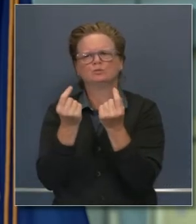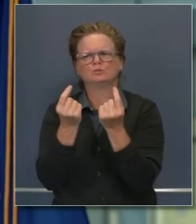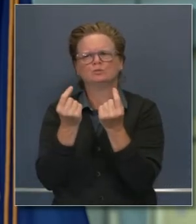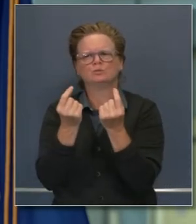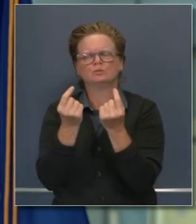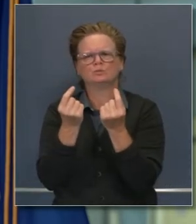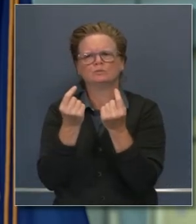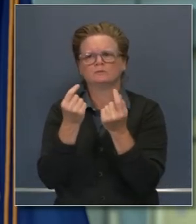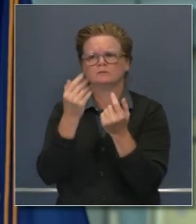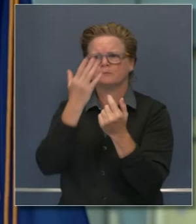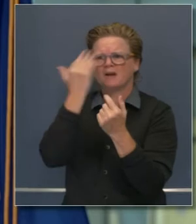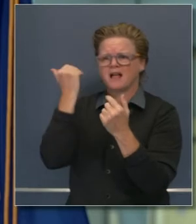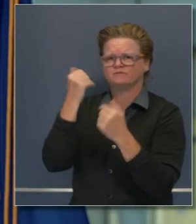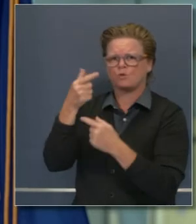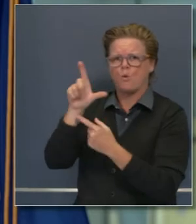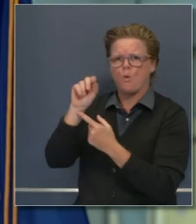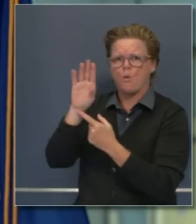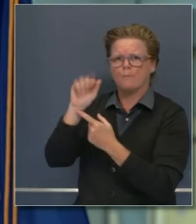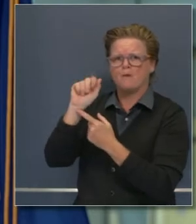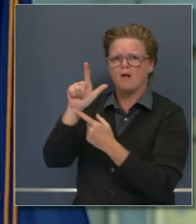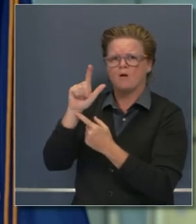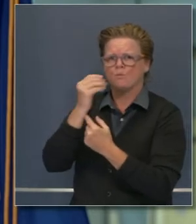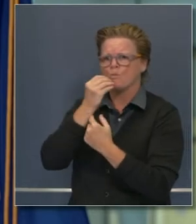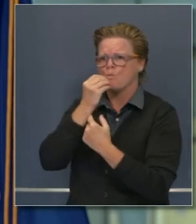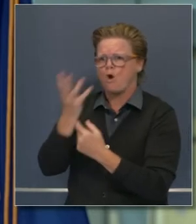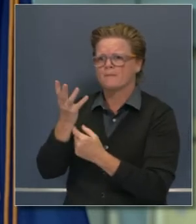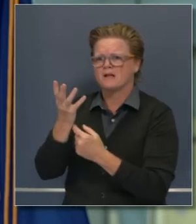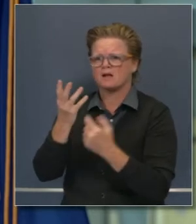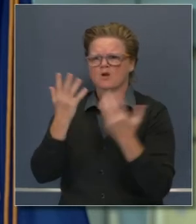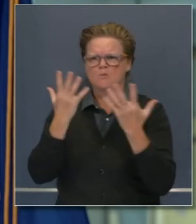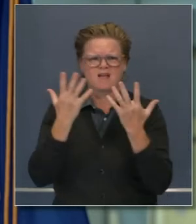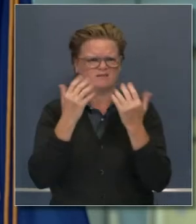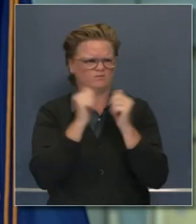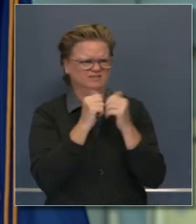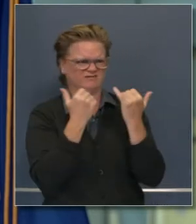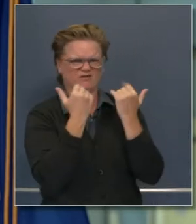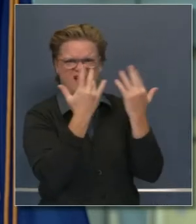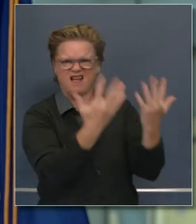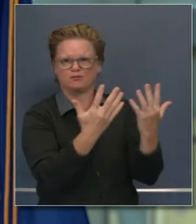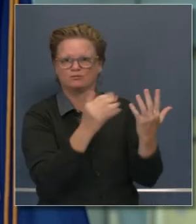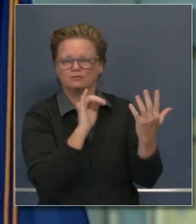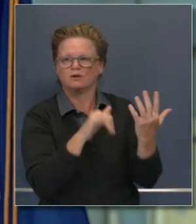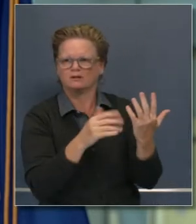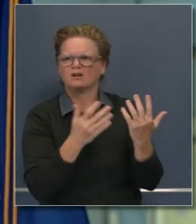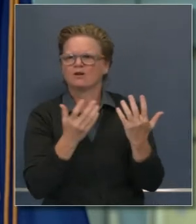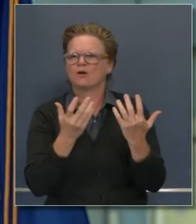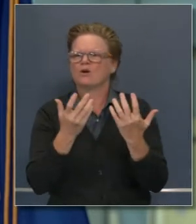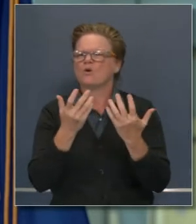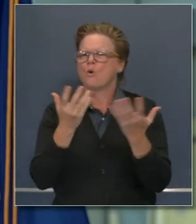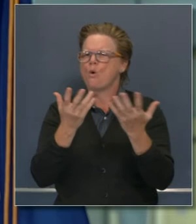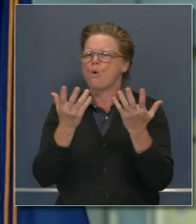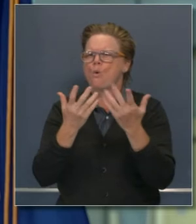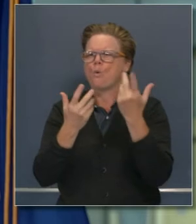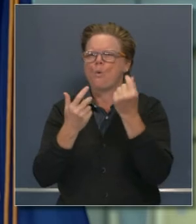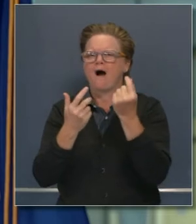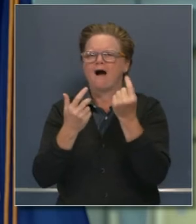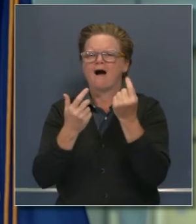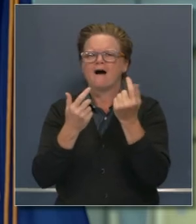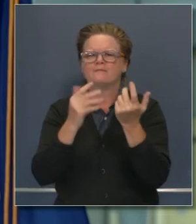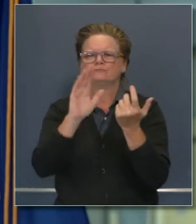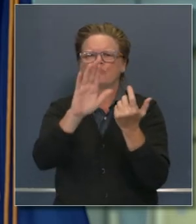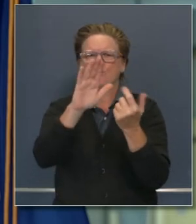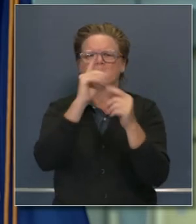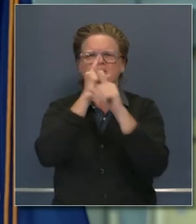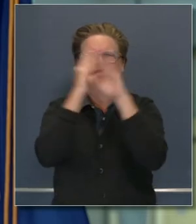climático con estos incendios de maleza, sobre todo. Tengo entendido que está considerando un mandamiento